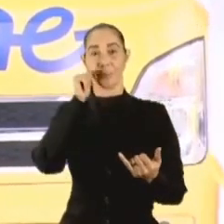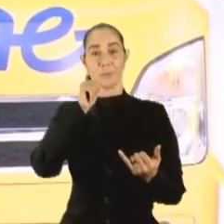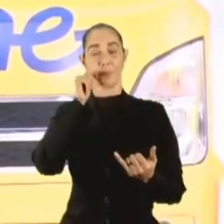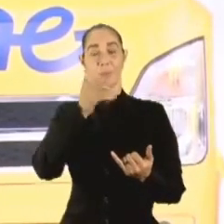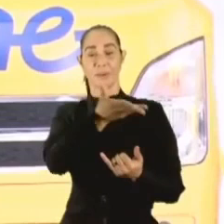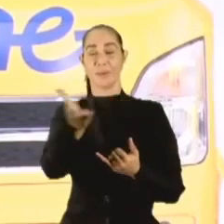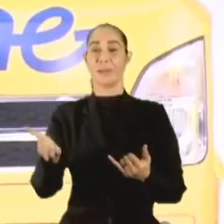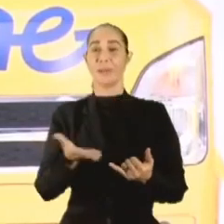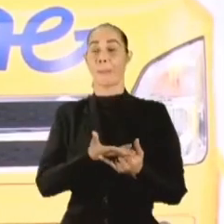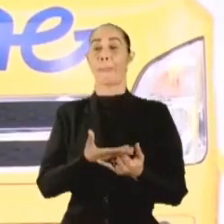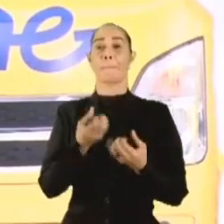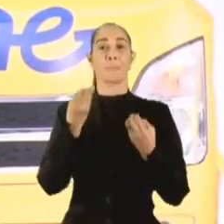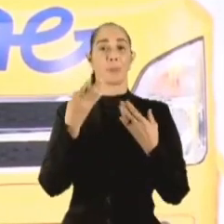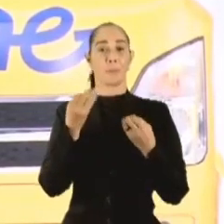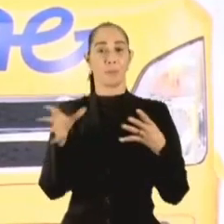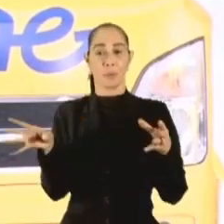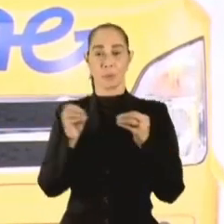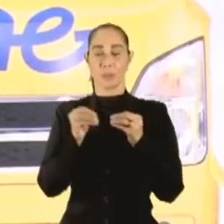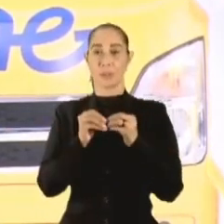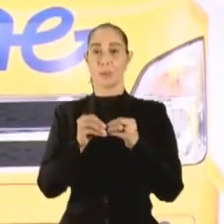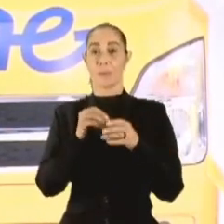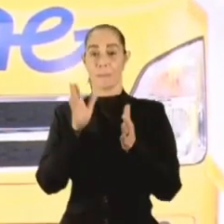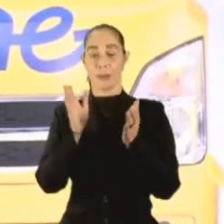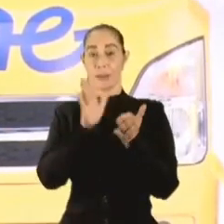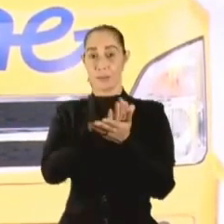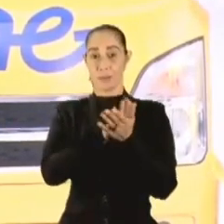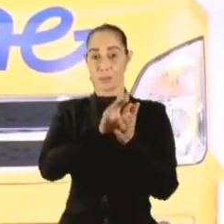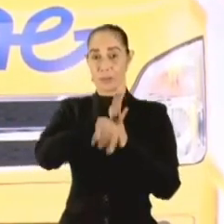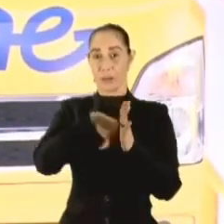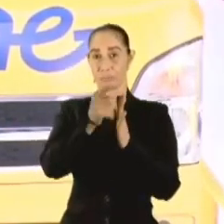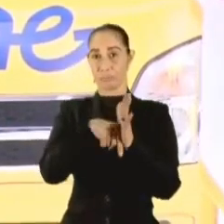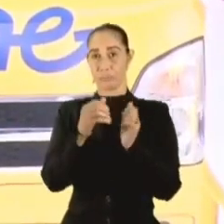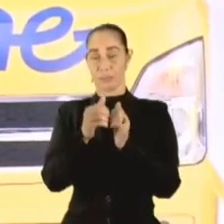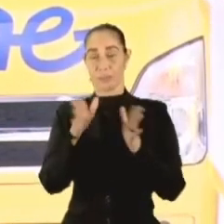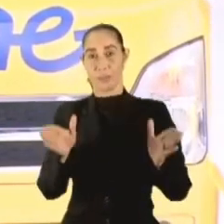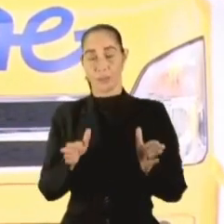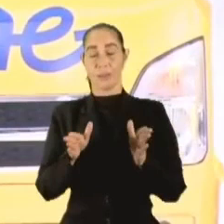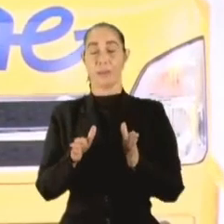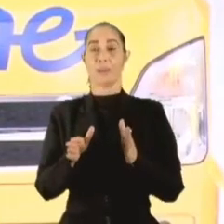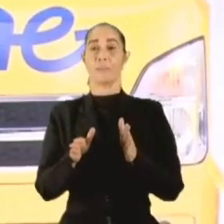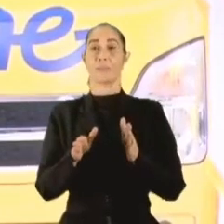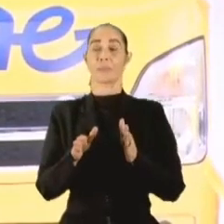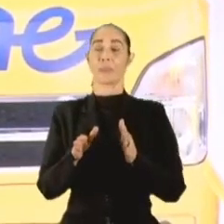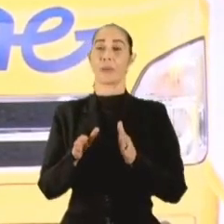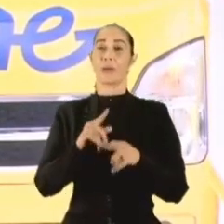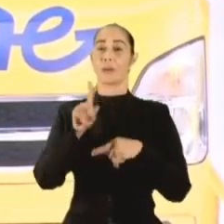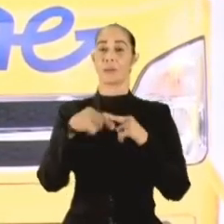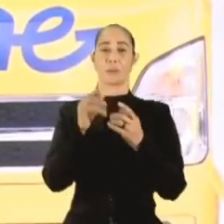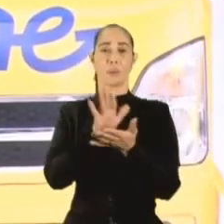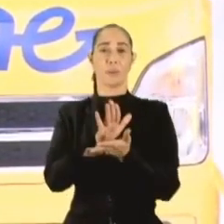están tienen muchos acceso a más politécnicos que lo que tenían antes también todas las las